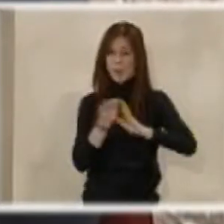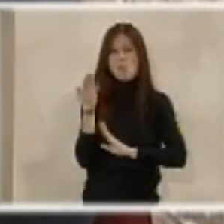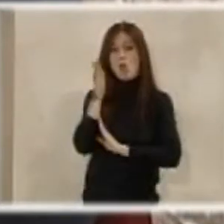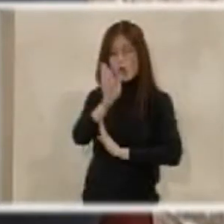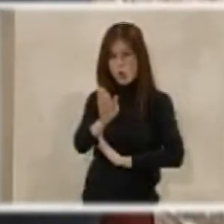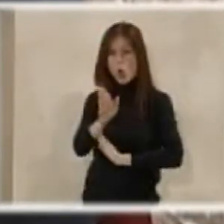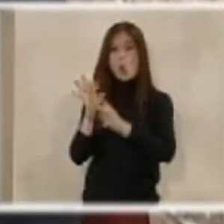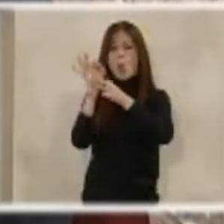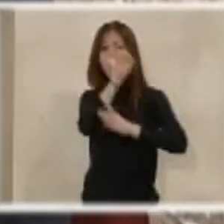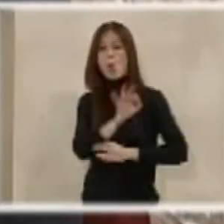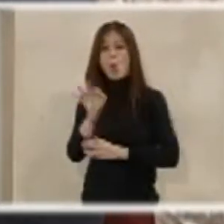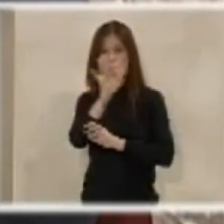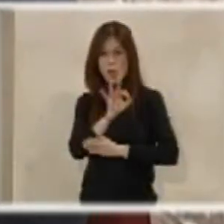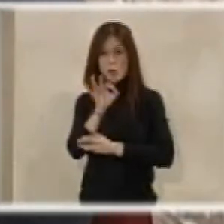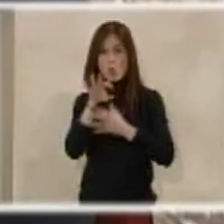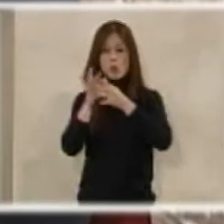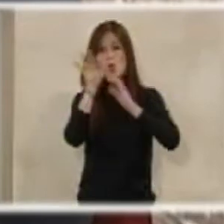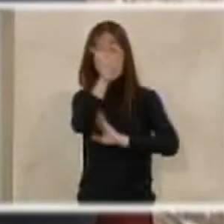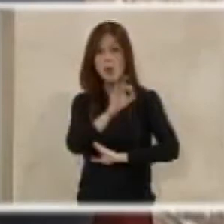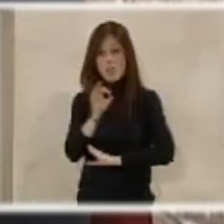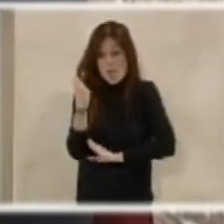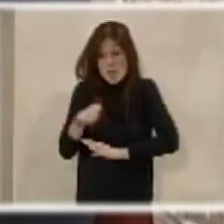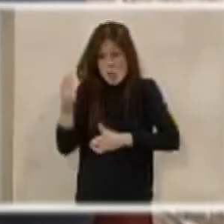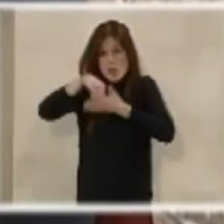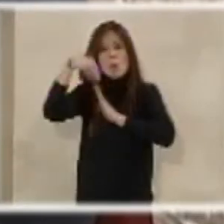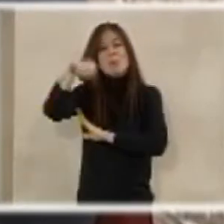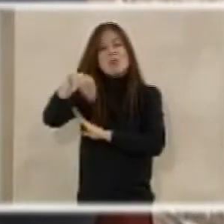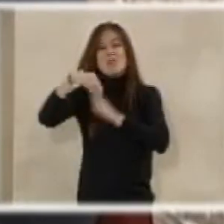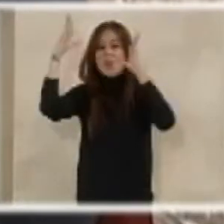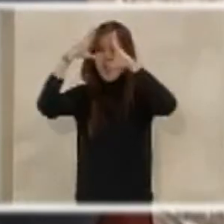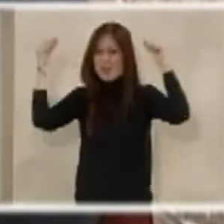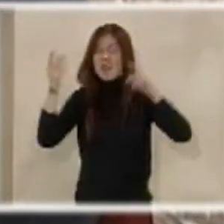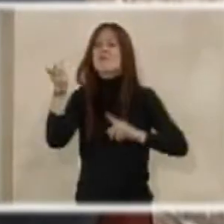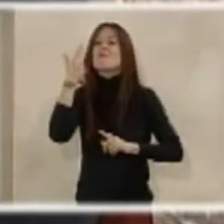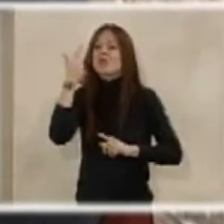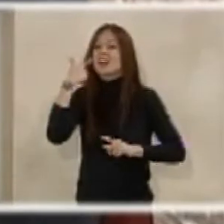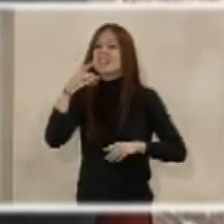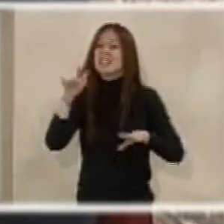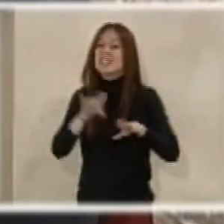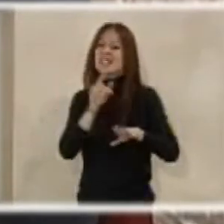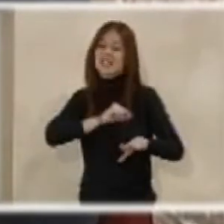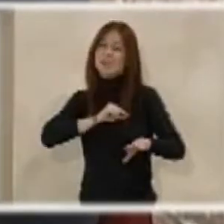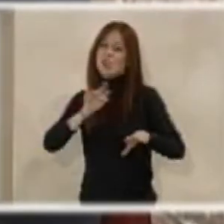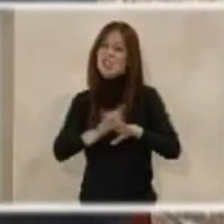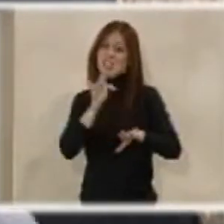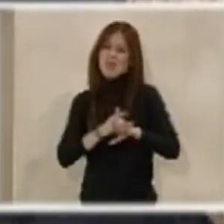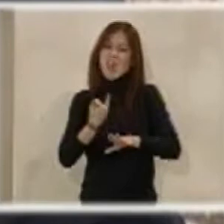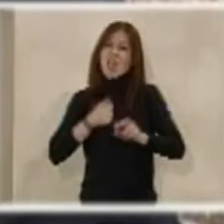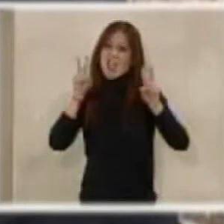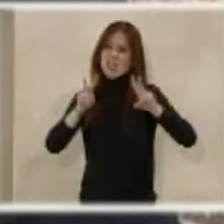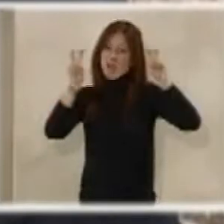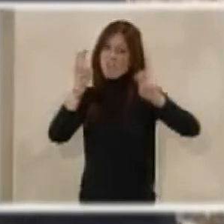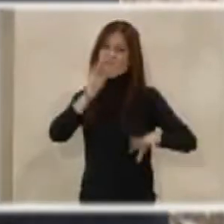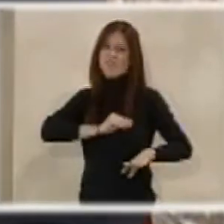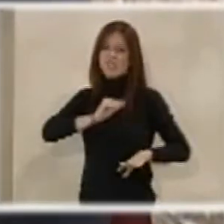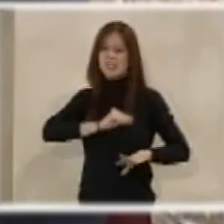el que fue presidente de la Asociación de la Guardia Civil. Así que imagínese si no tenemos sensibilidad con el tema y bastante.